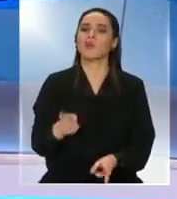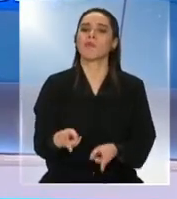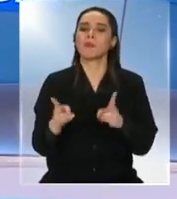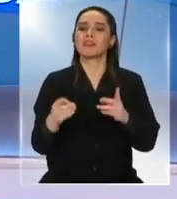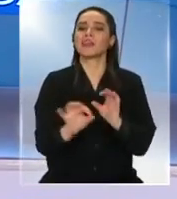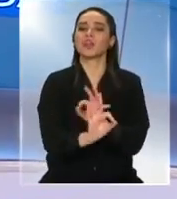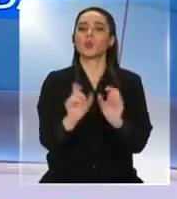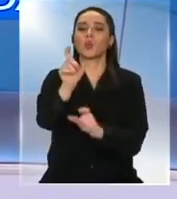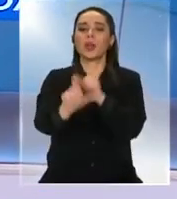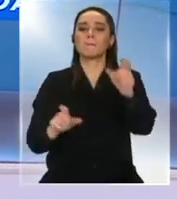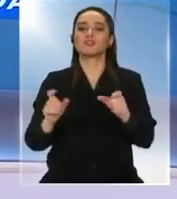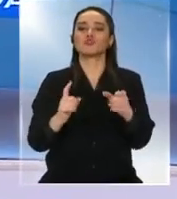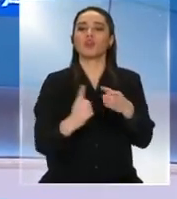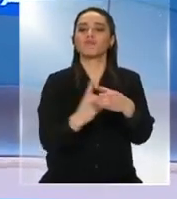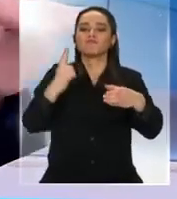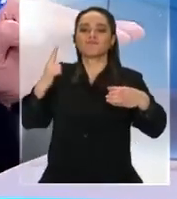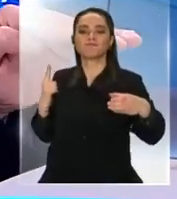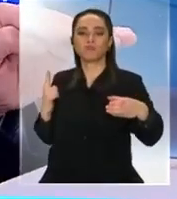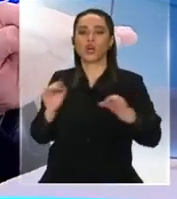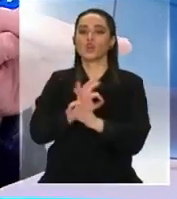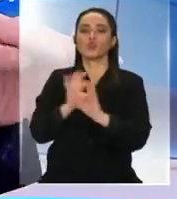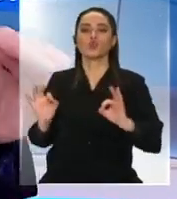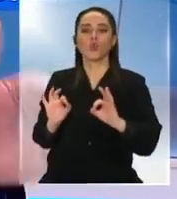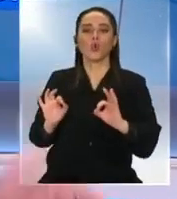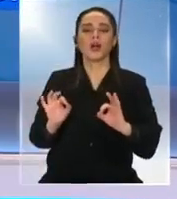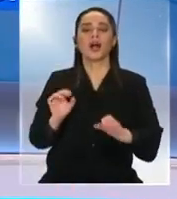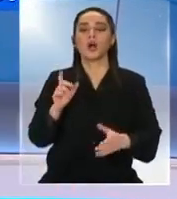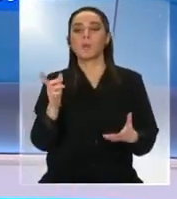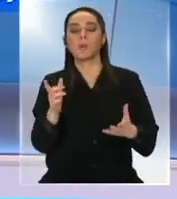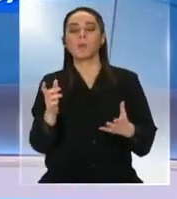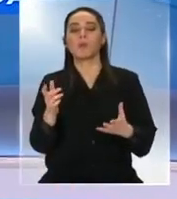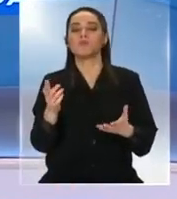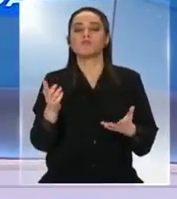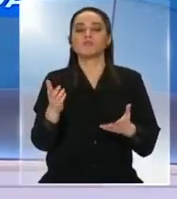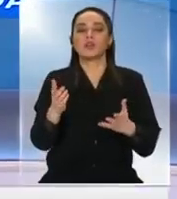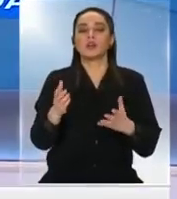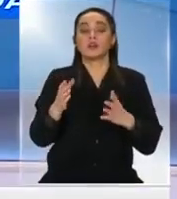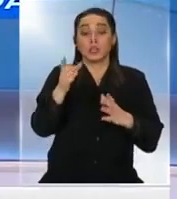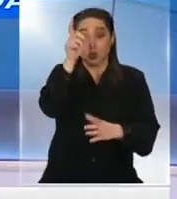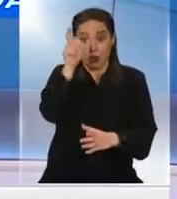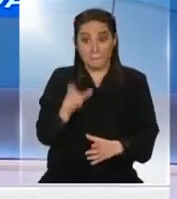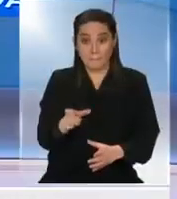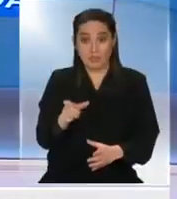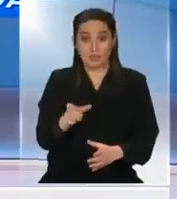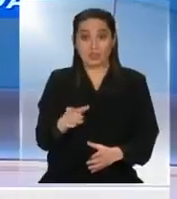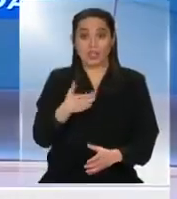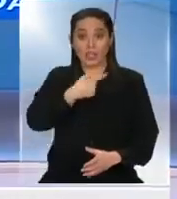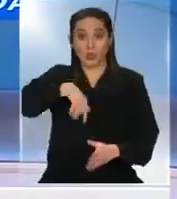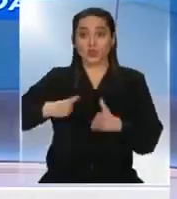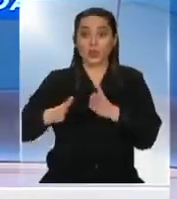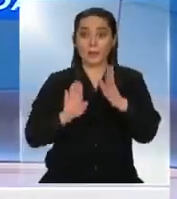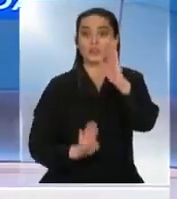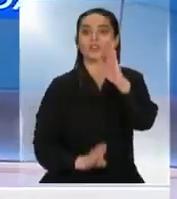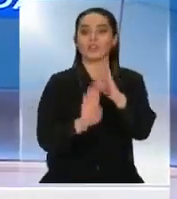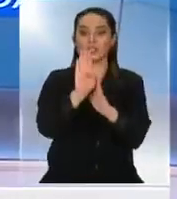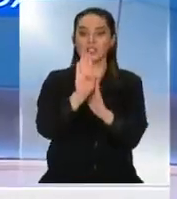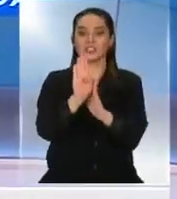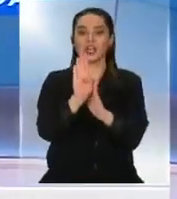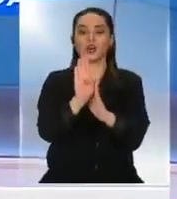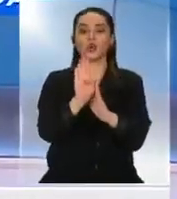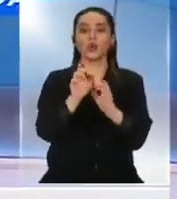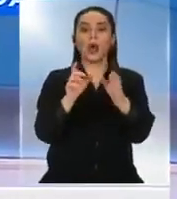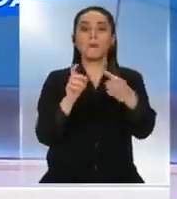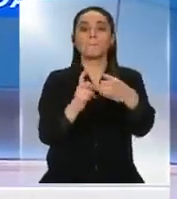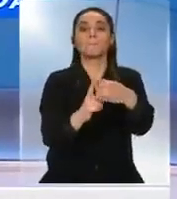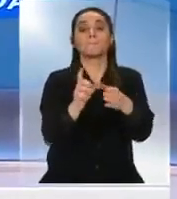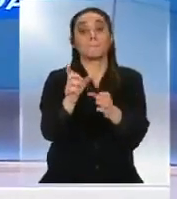nadie se quede atrás nunca más gobernarnos con promedio sino que impedir que alguien en nuestro camino al desarrollo se quede atrás